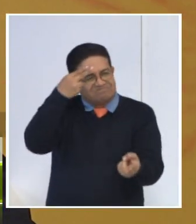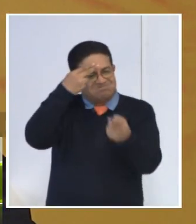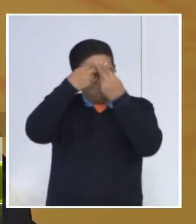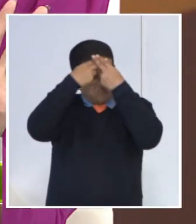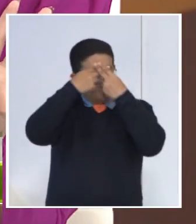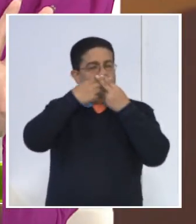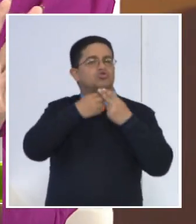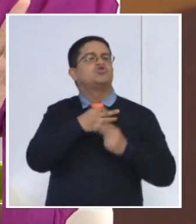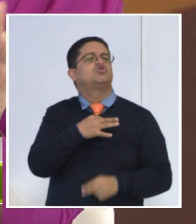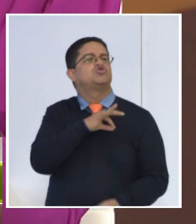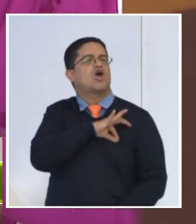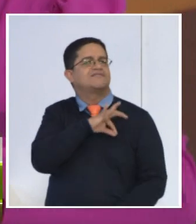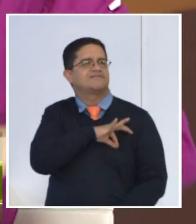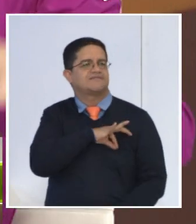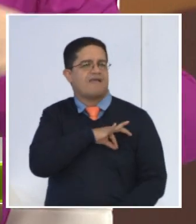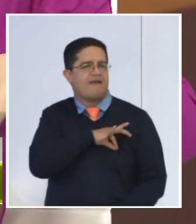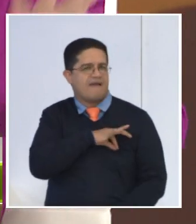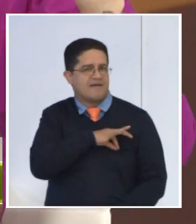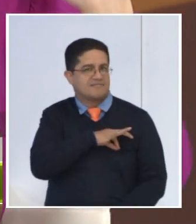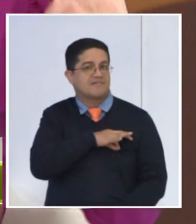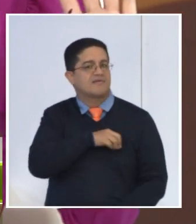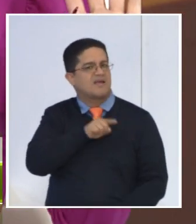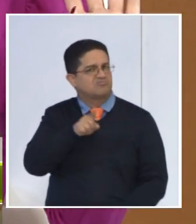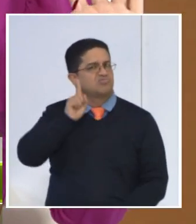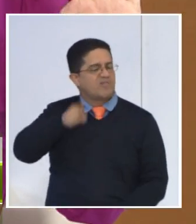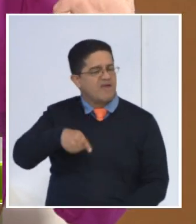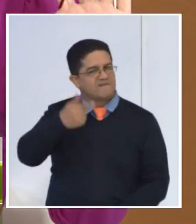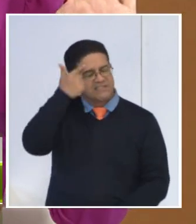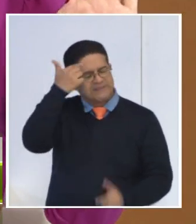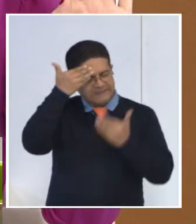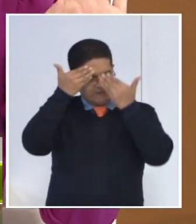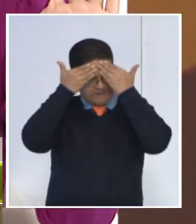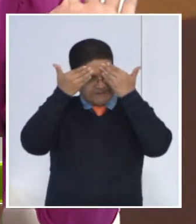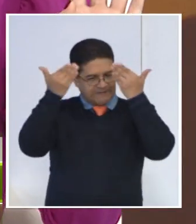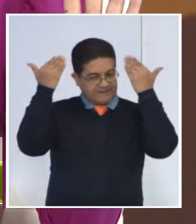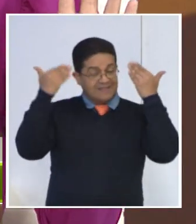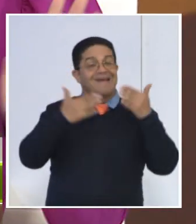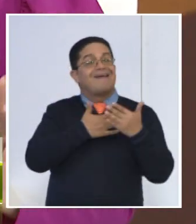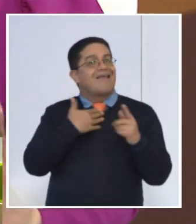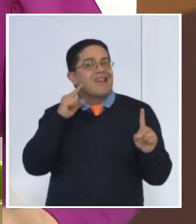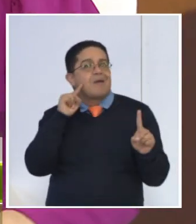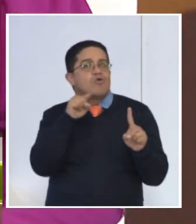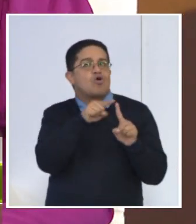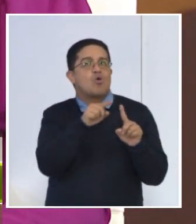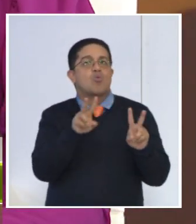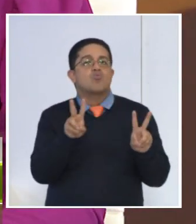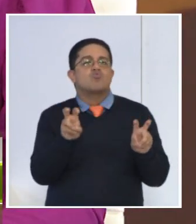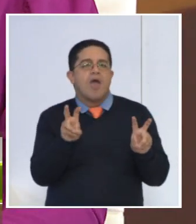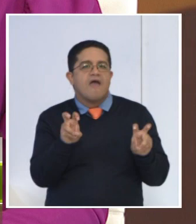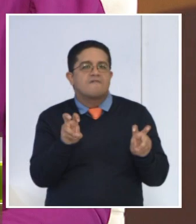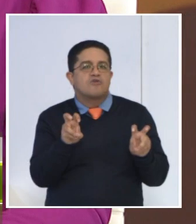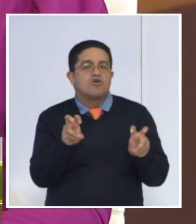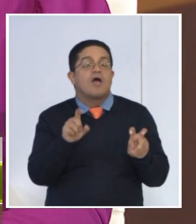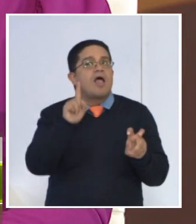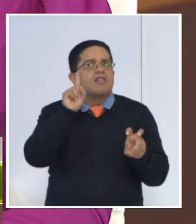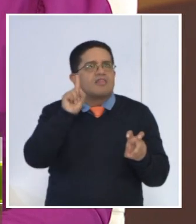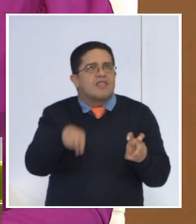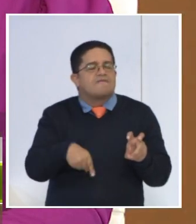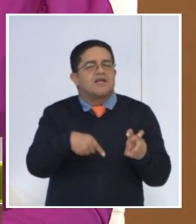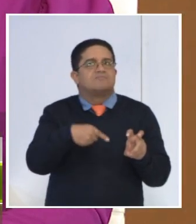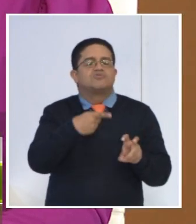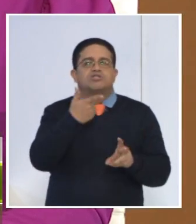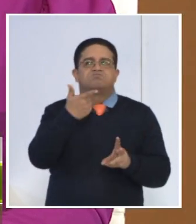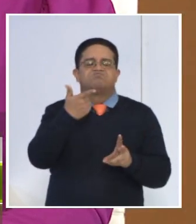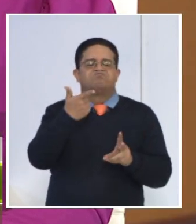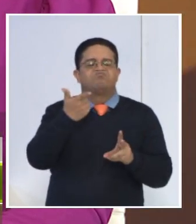Yo creo que es parte de lo que tenemos que ir barriendo, ya que si queremos hacer metas nuevas, creo que primero tenemos que quitar eso malo o